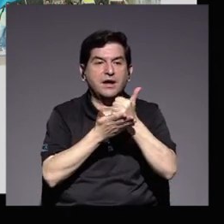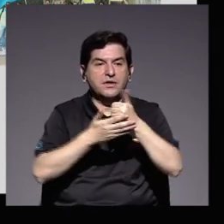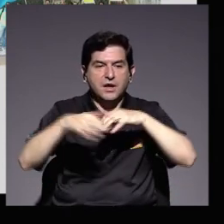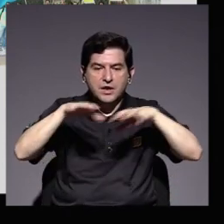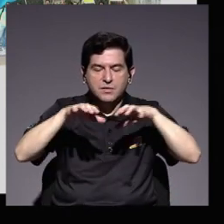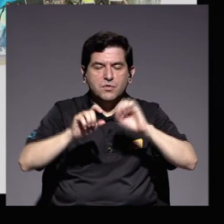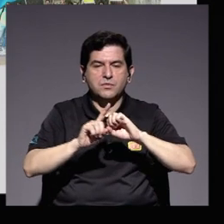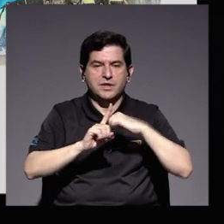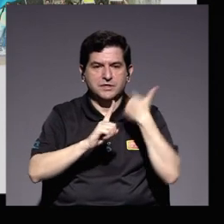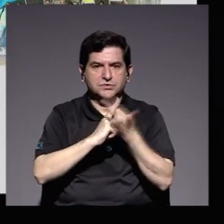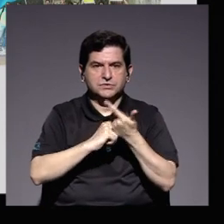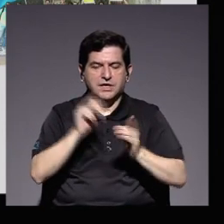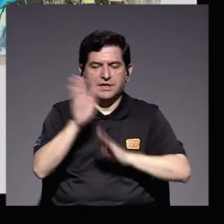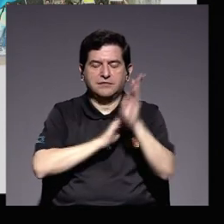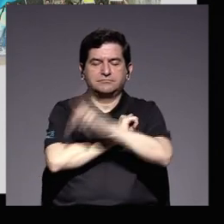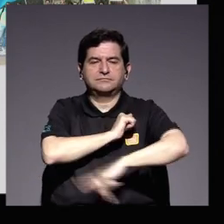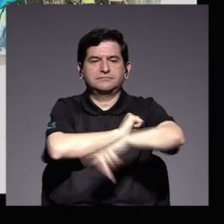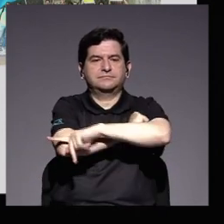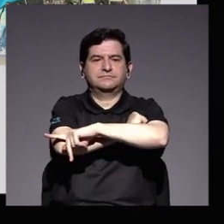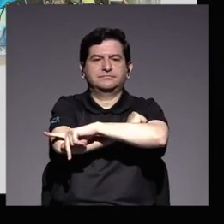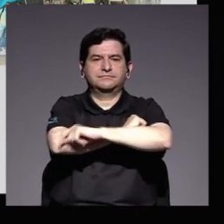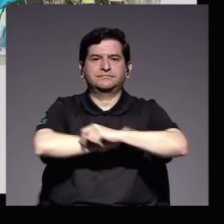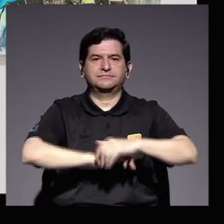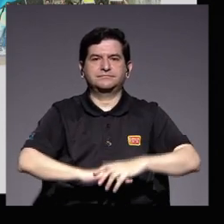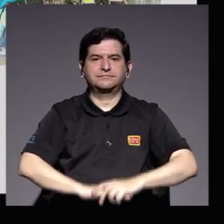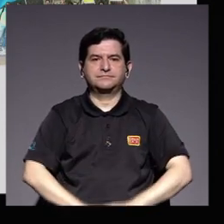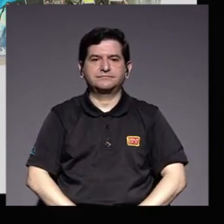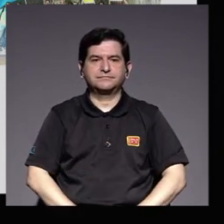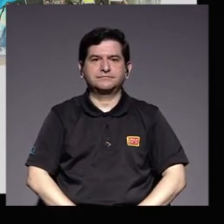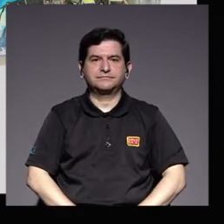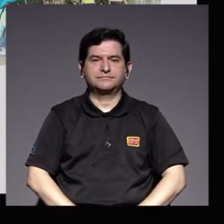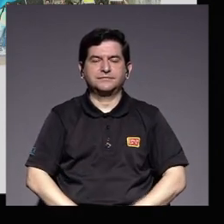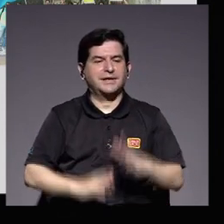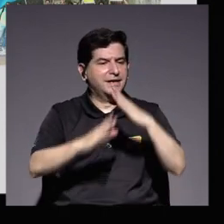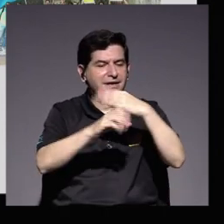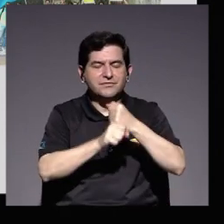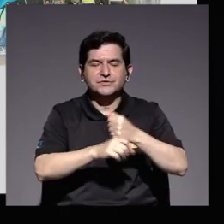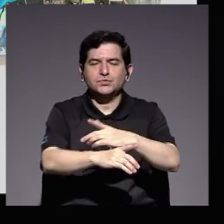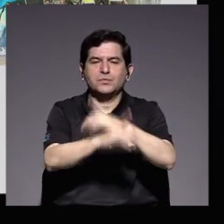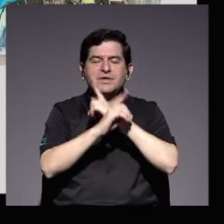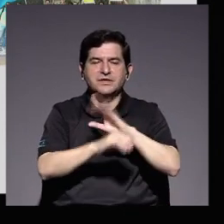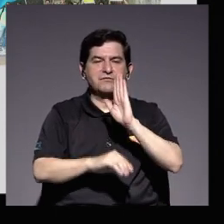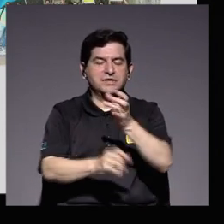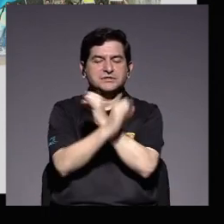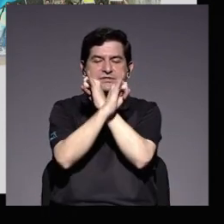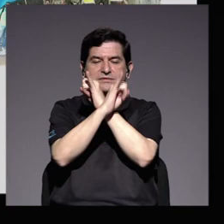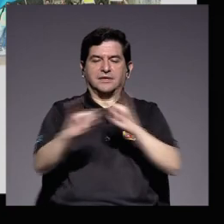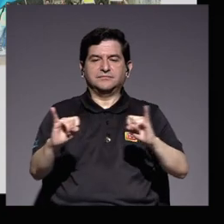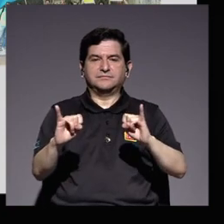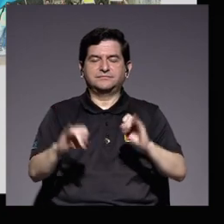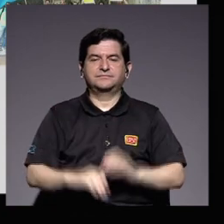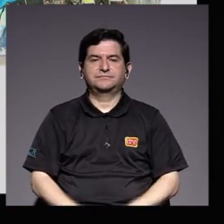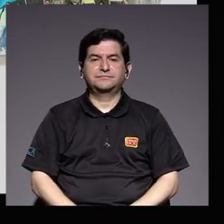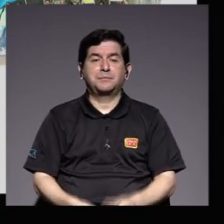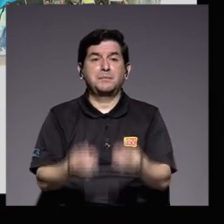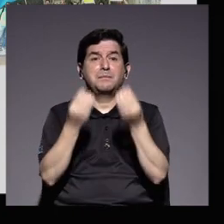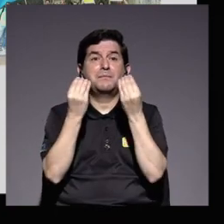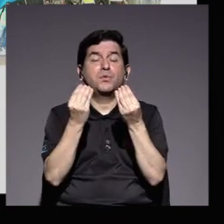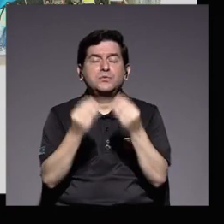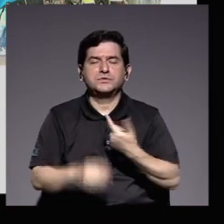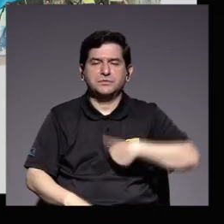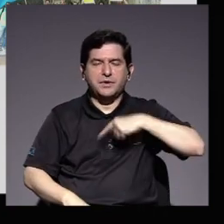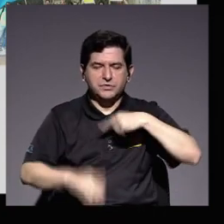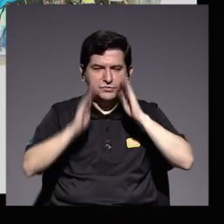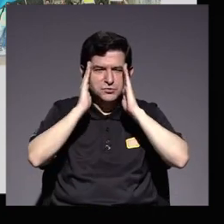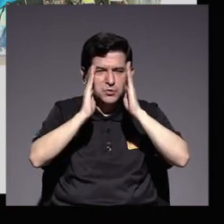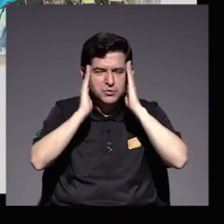movilidad social y al desarrollo del país es en síntesis la defensa de su autonomía por la que tanto hemos velado